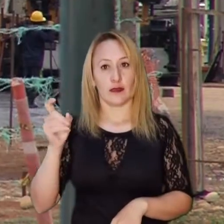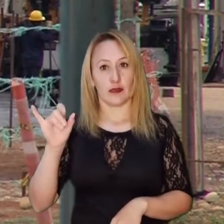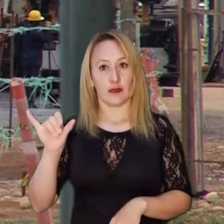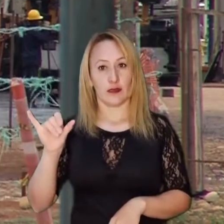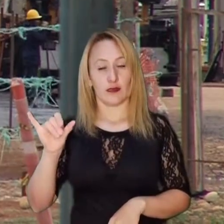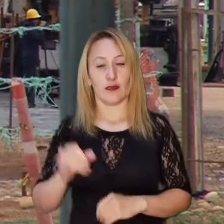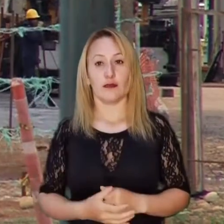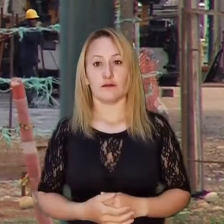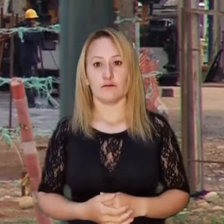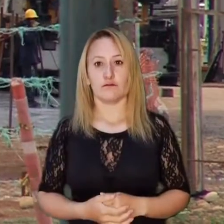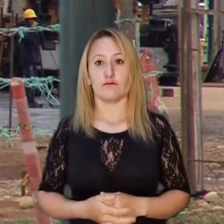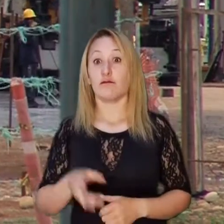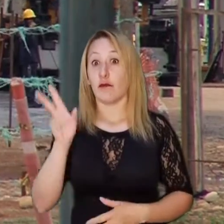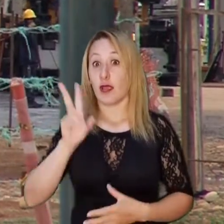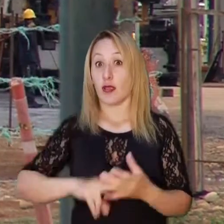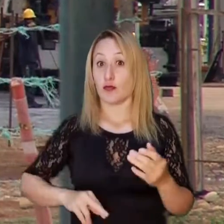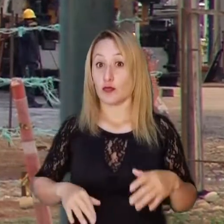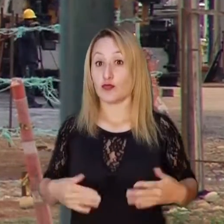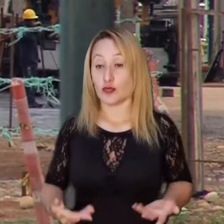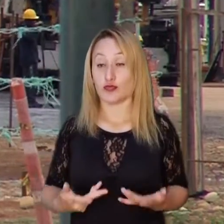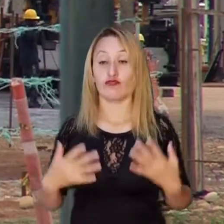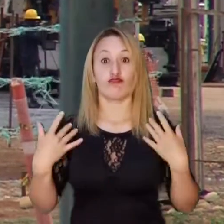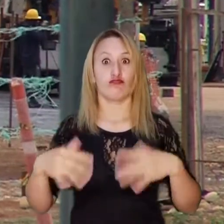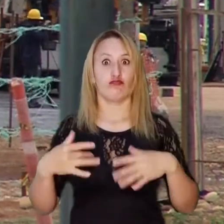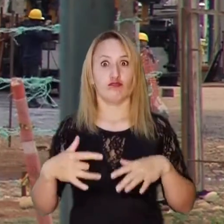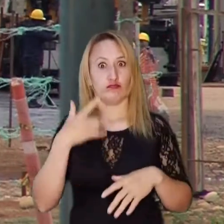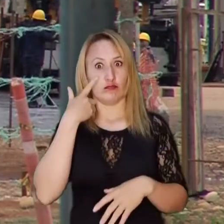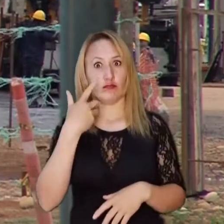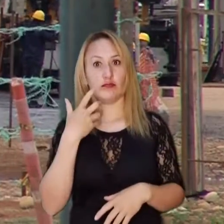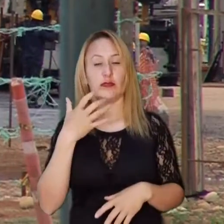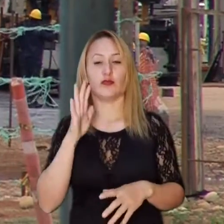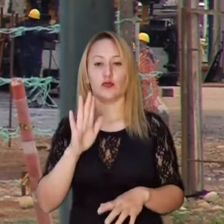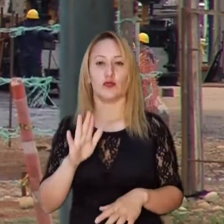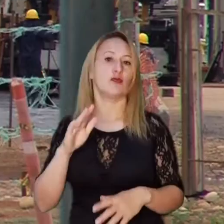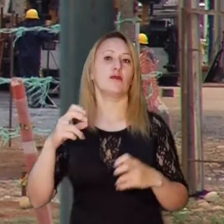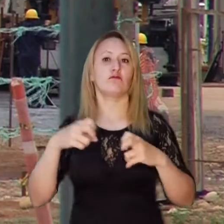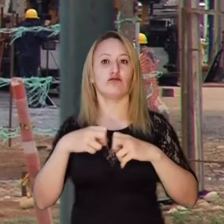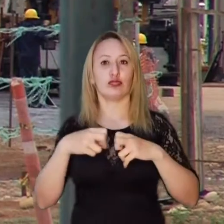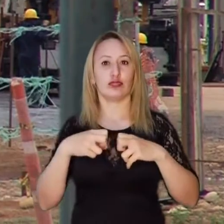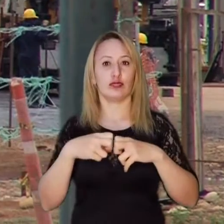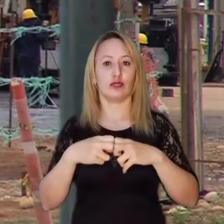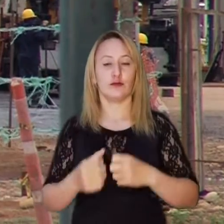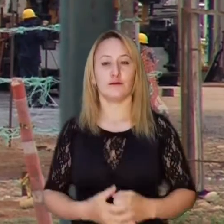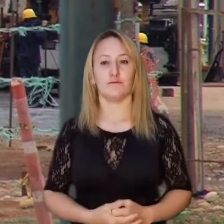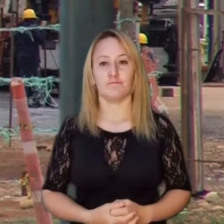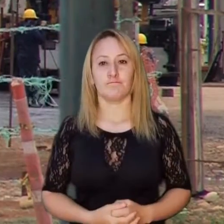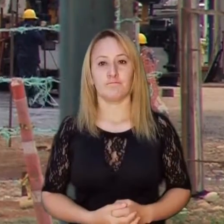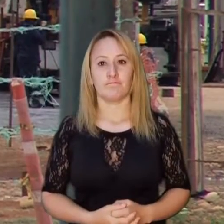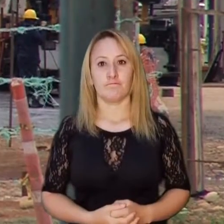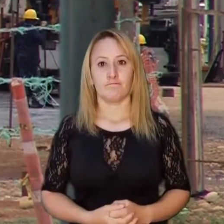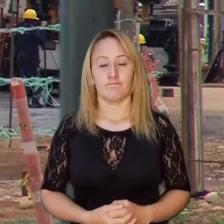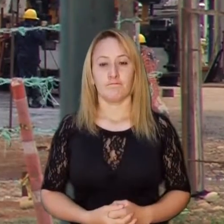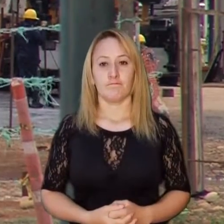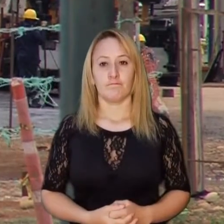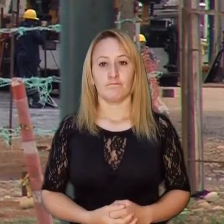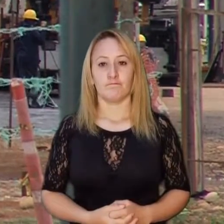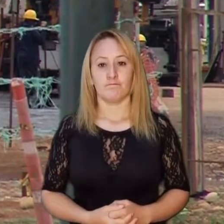Ambos son proyectos de mucha significación en el sector energético.